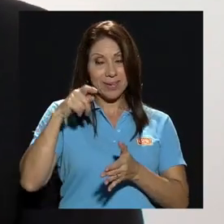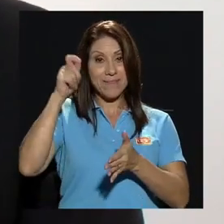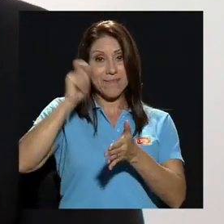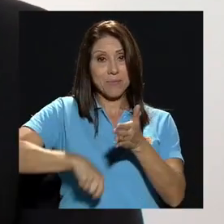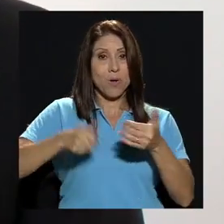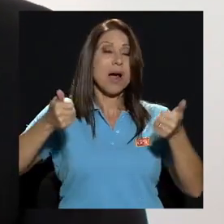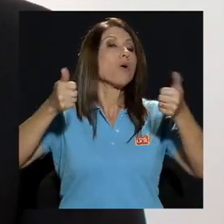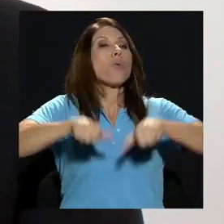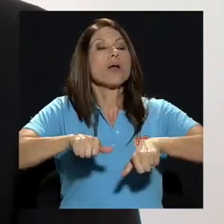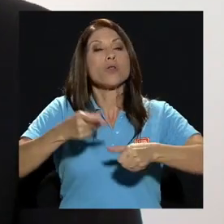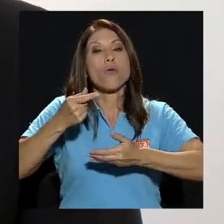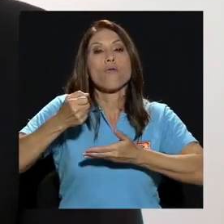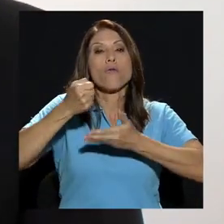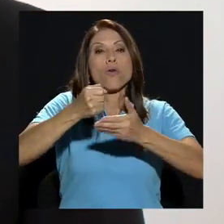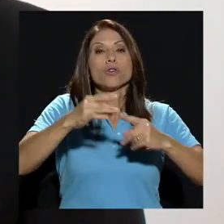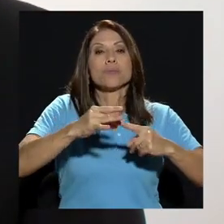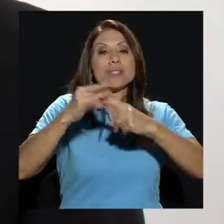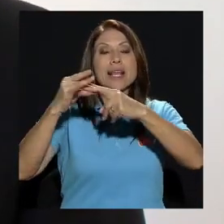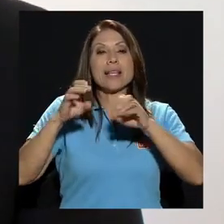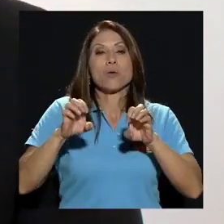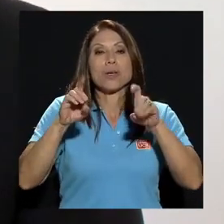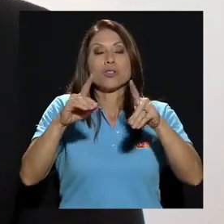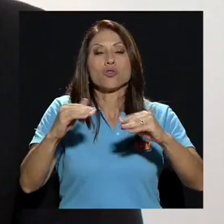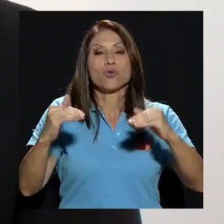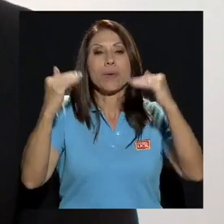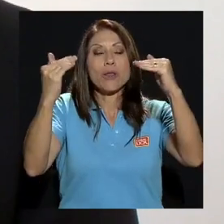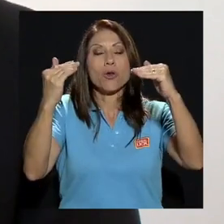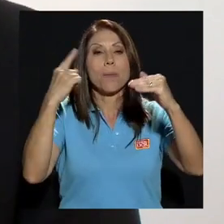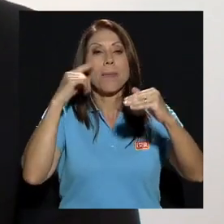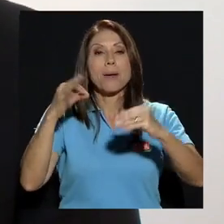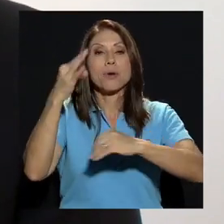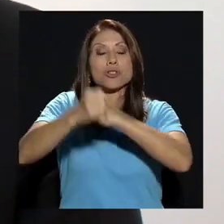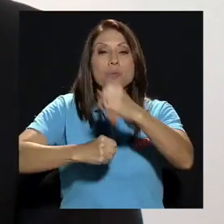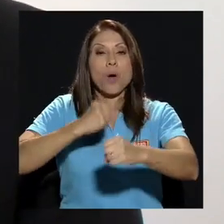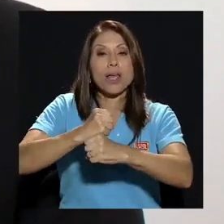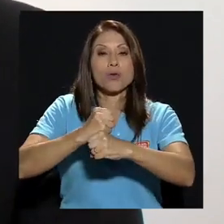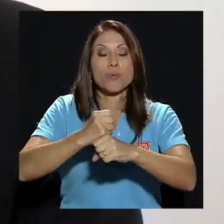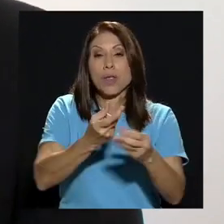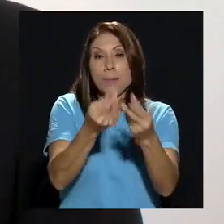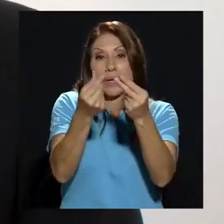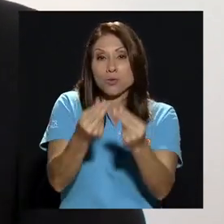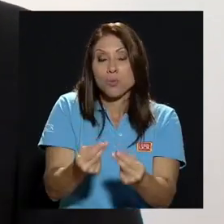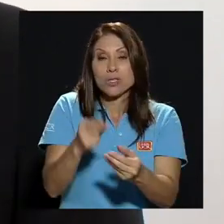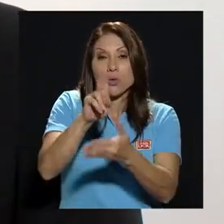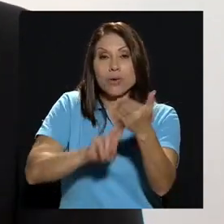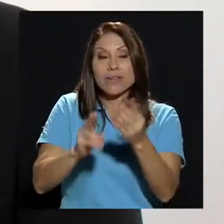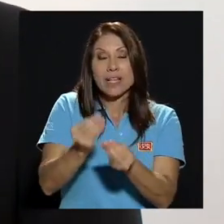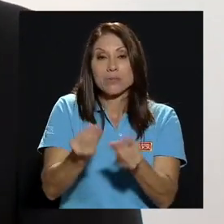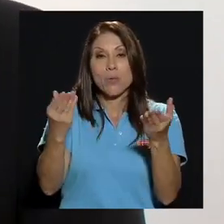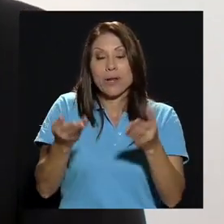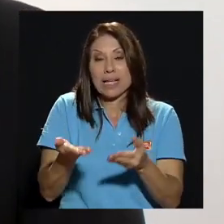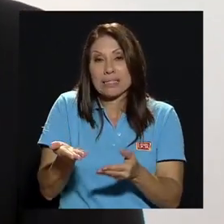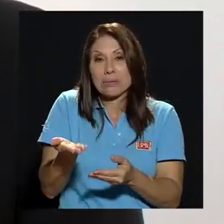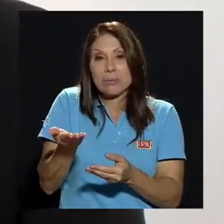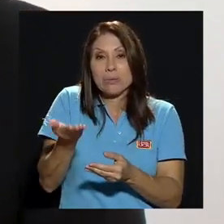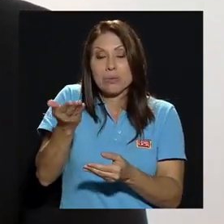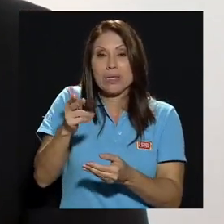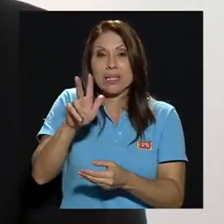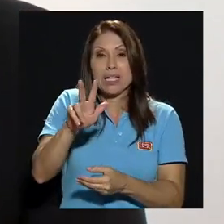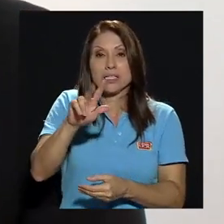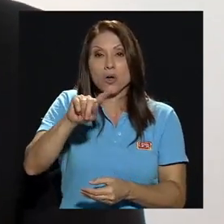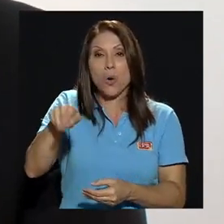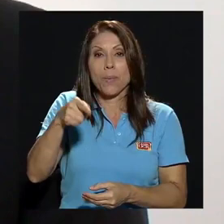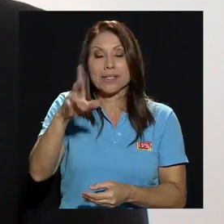la educación superior para el 2018 en el que se incrementó el presupuesto de las universidades públicas en un 3,7% pero este